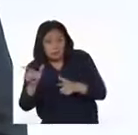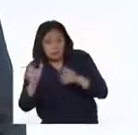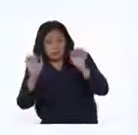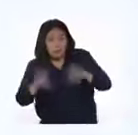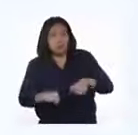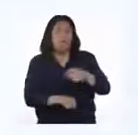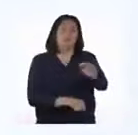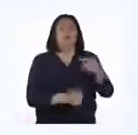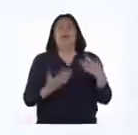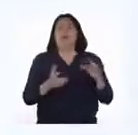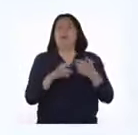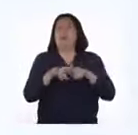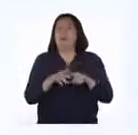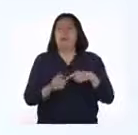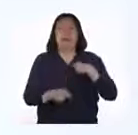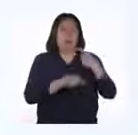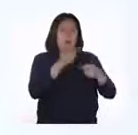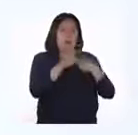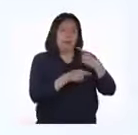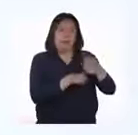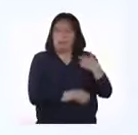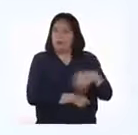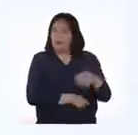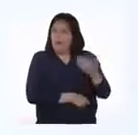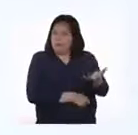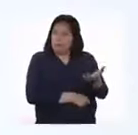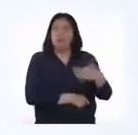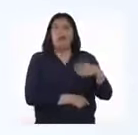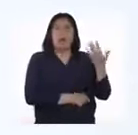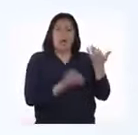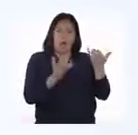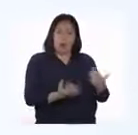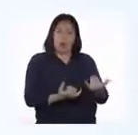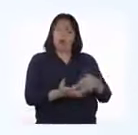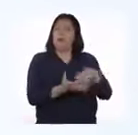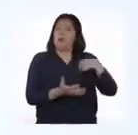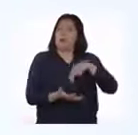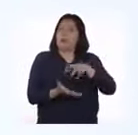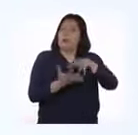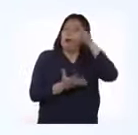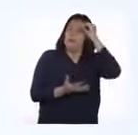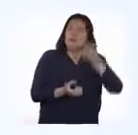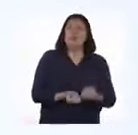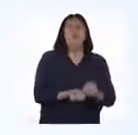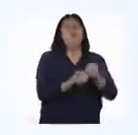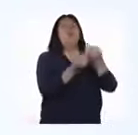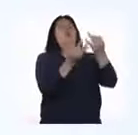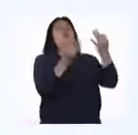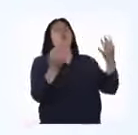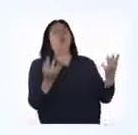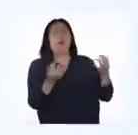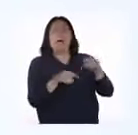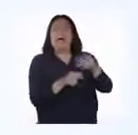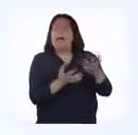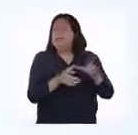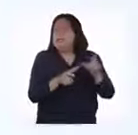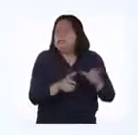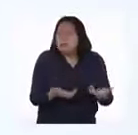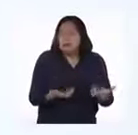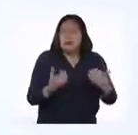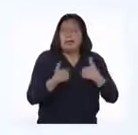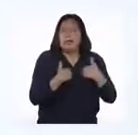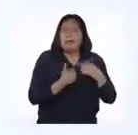empezamos. Como les ha comentado Patricia hace un momento, el día de hoy aprenderemos a estimar la población de uno de los animales más